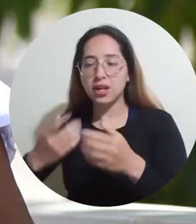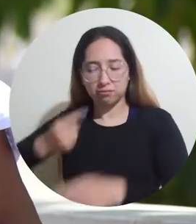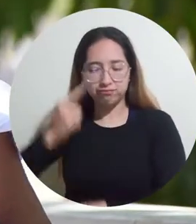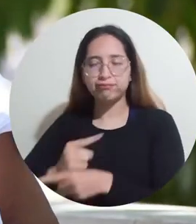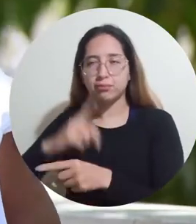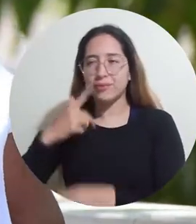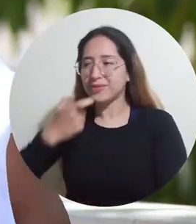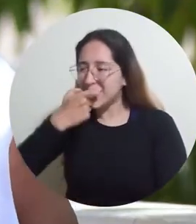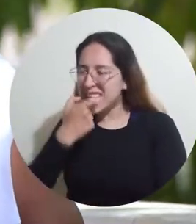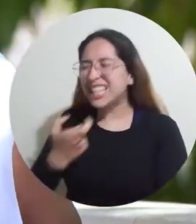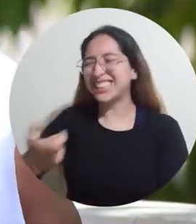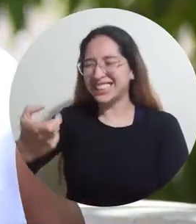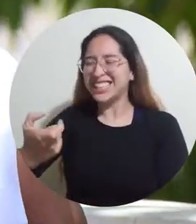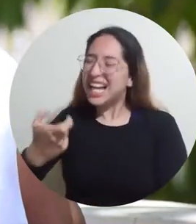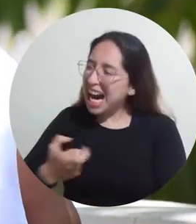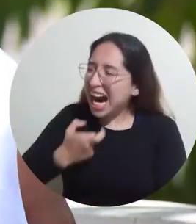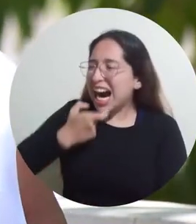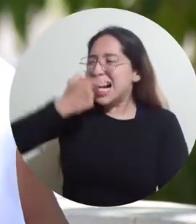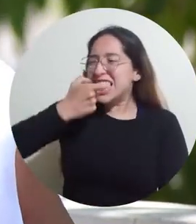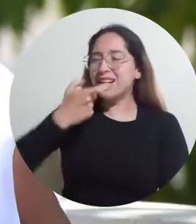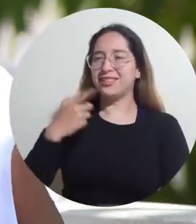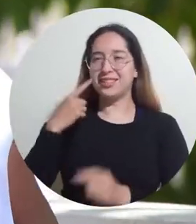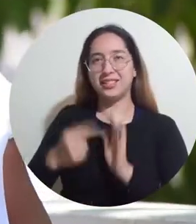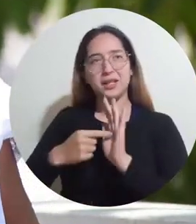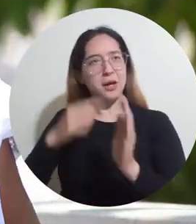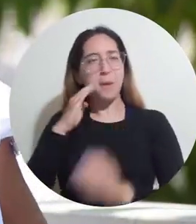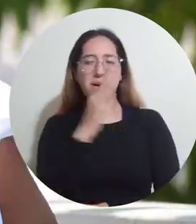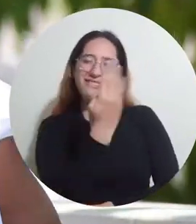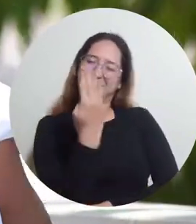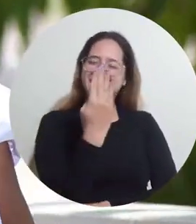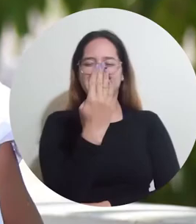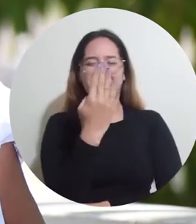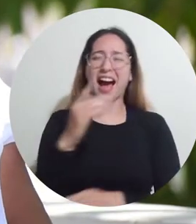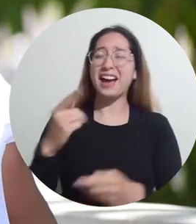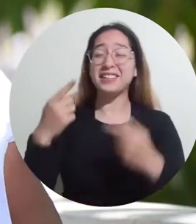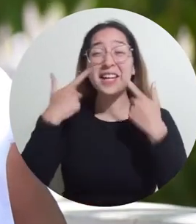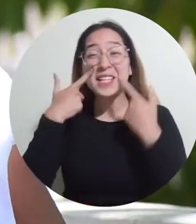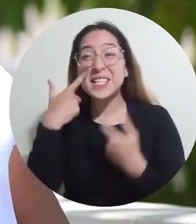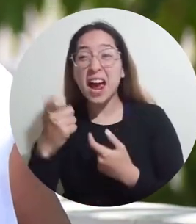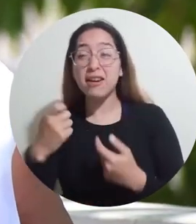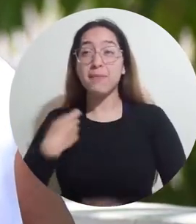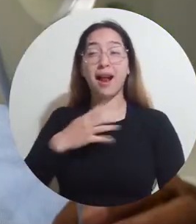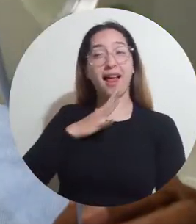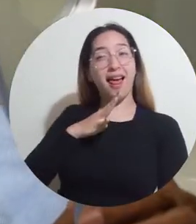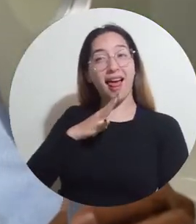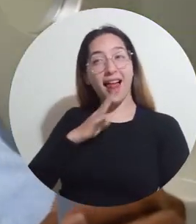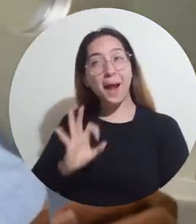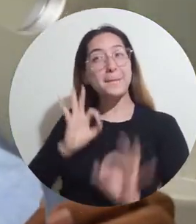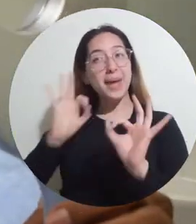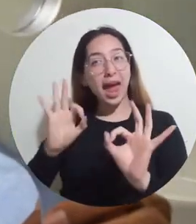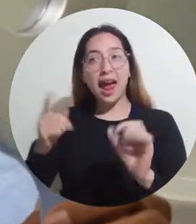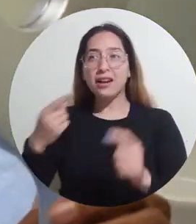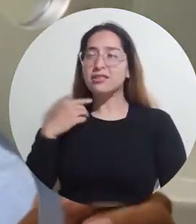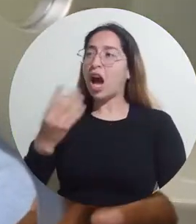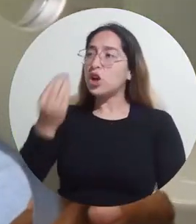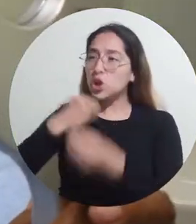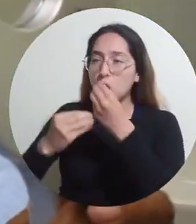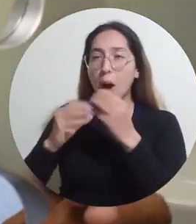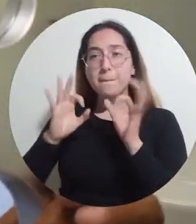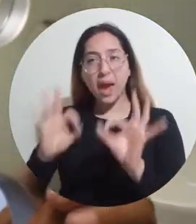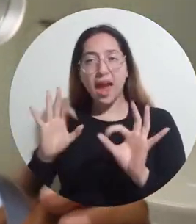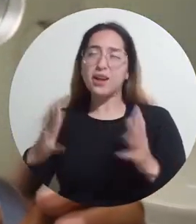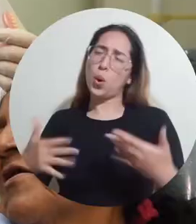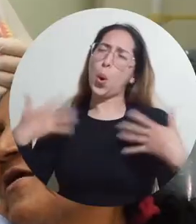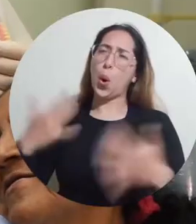Estoy muy contenta porque para reír mejor y para hablar mejor, bueno, les digo muchas